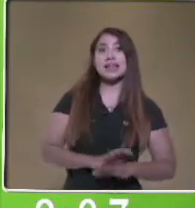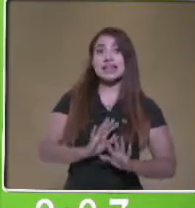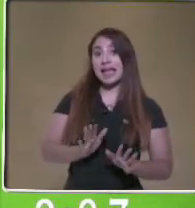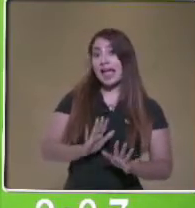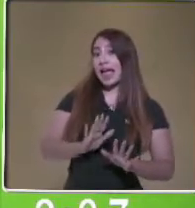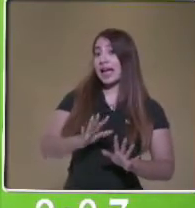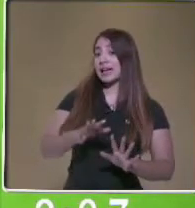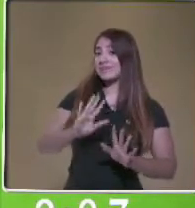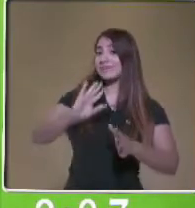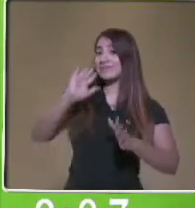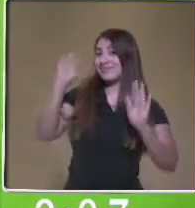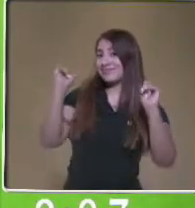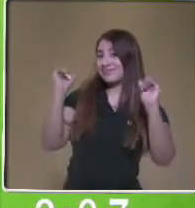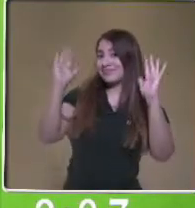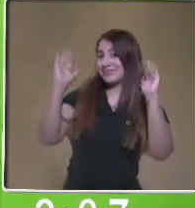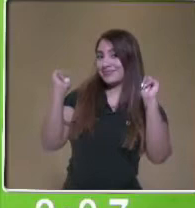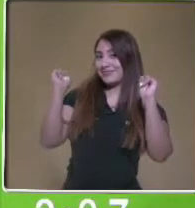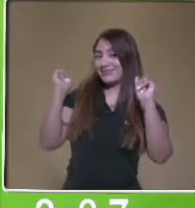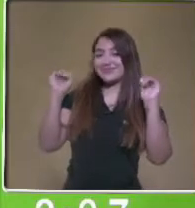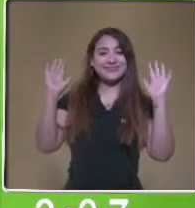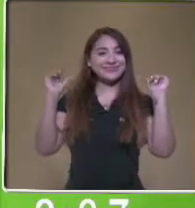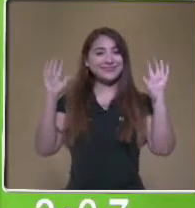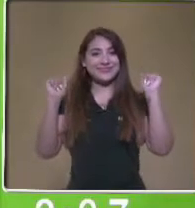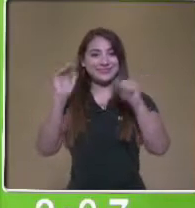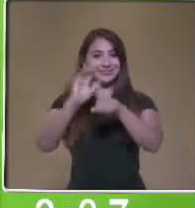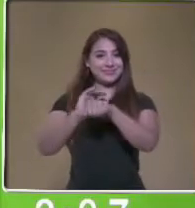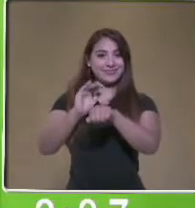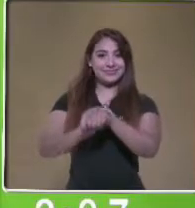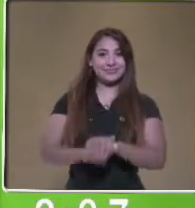time to say goodbye. Goodbye friends.